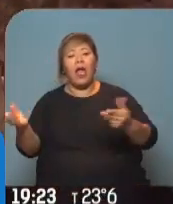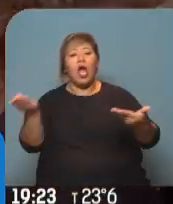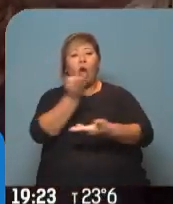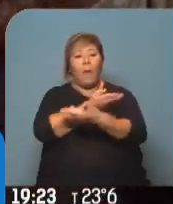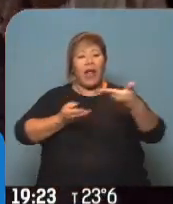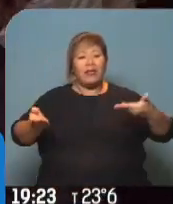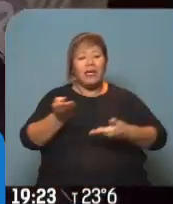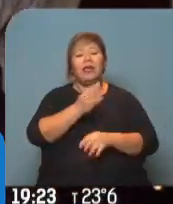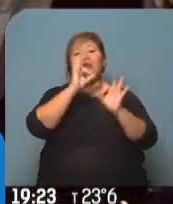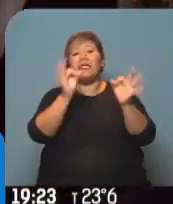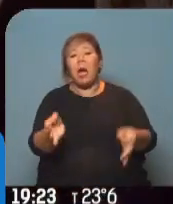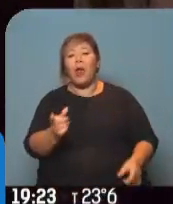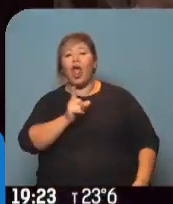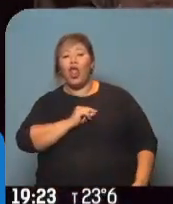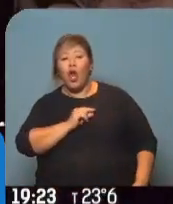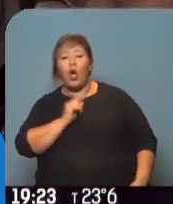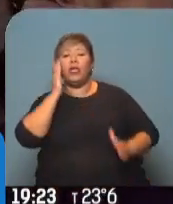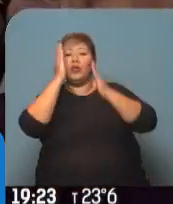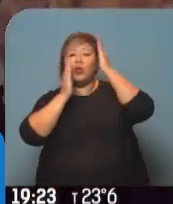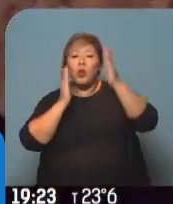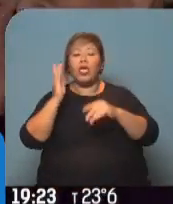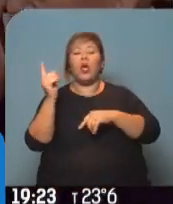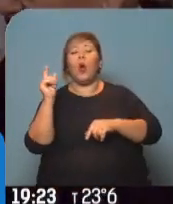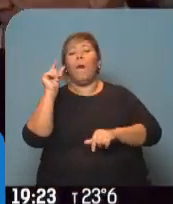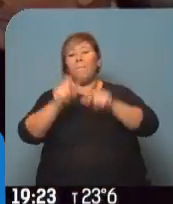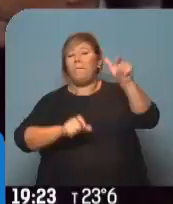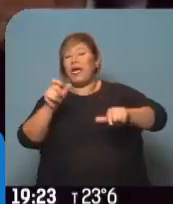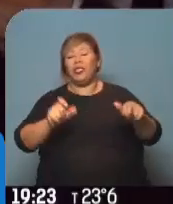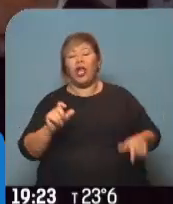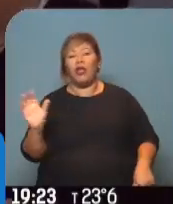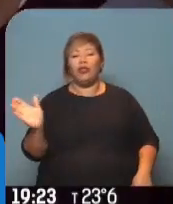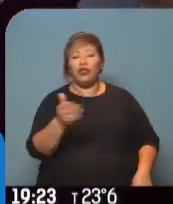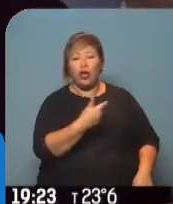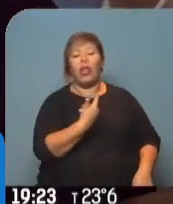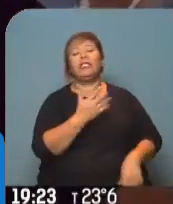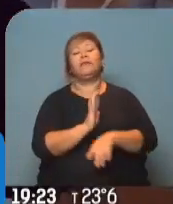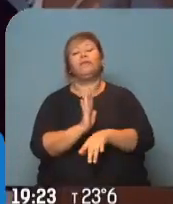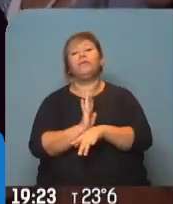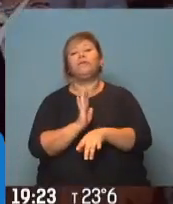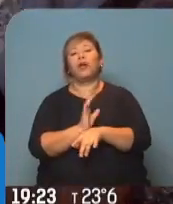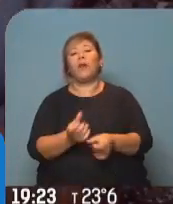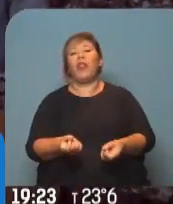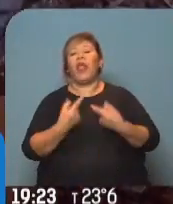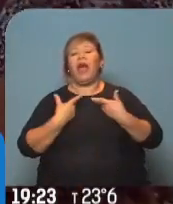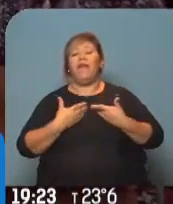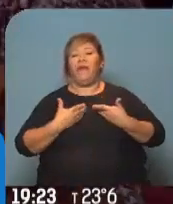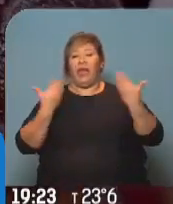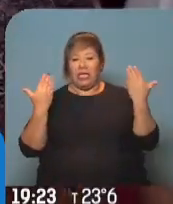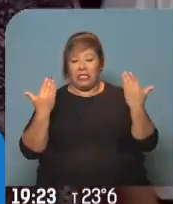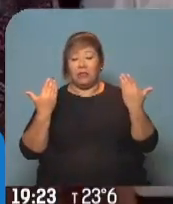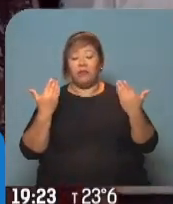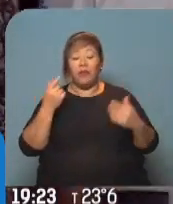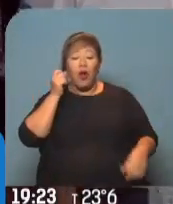penas, nuestros dolores y nuestros sueños. Por eso estamos felices de haber cumplido esta misión y